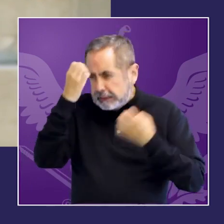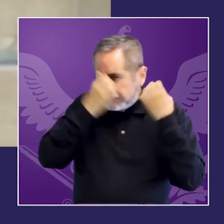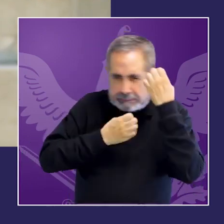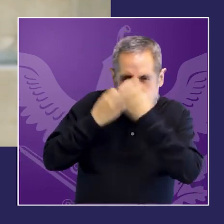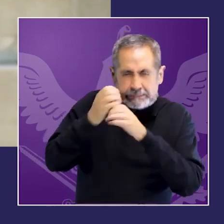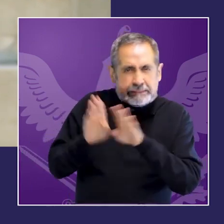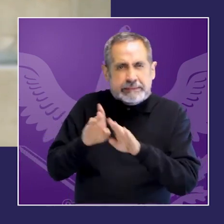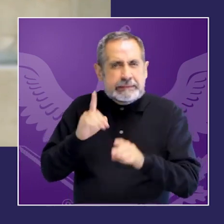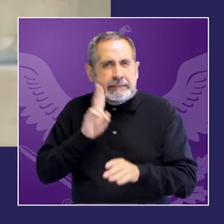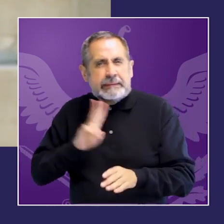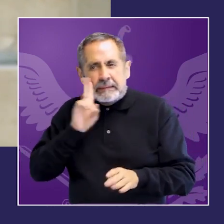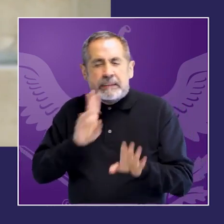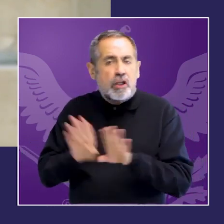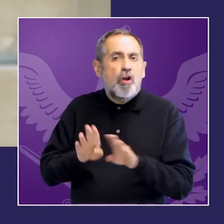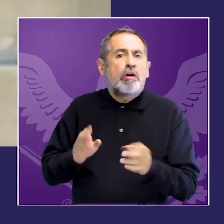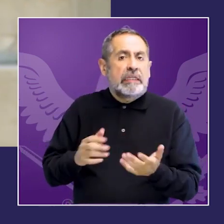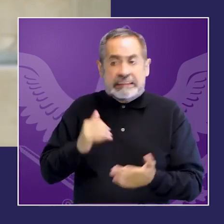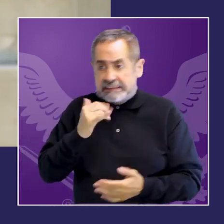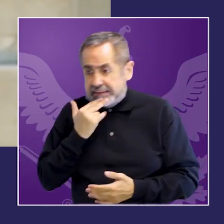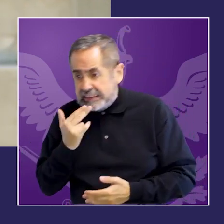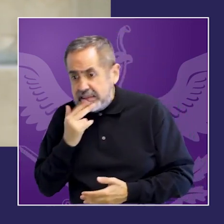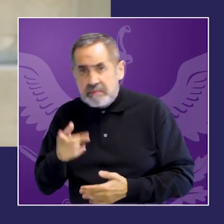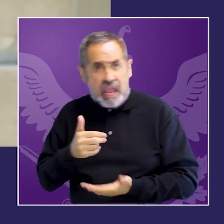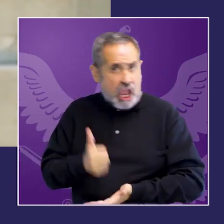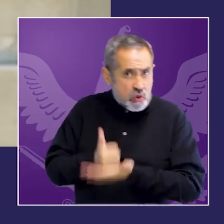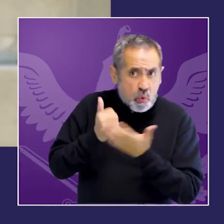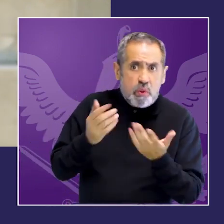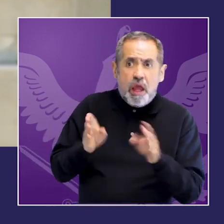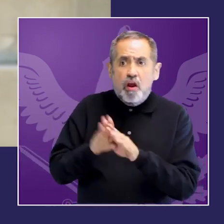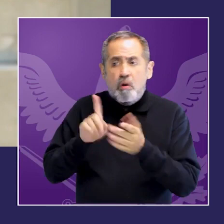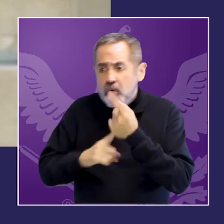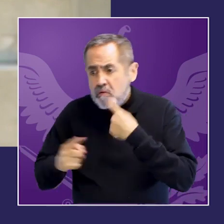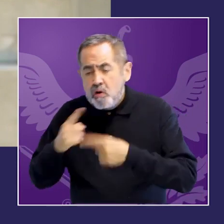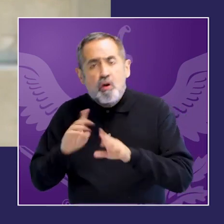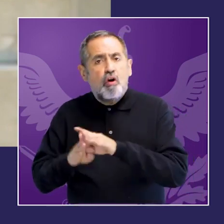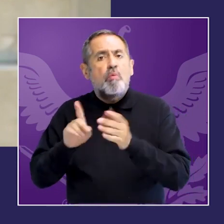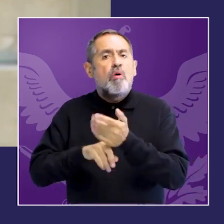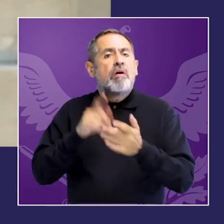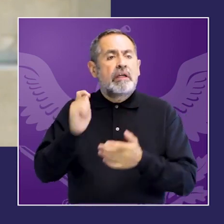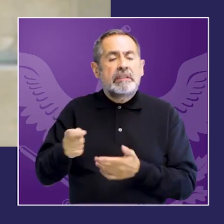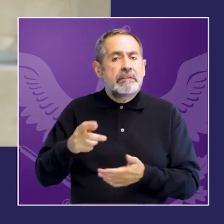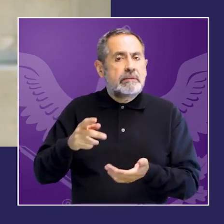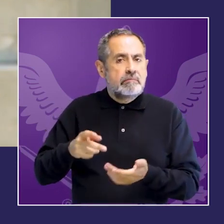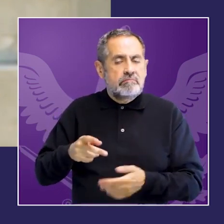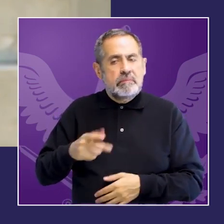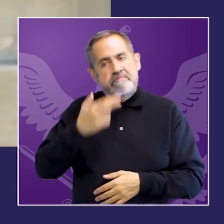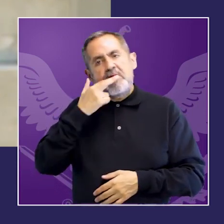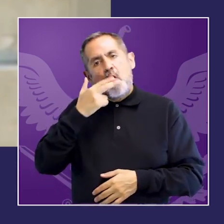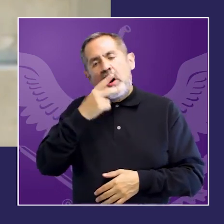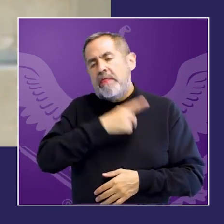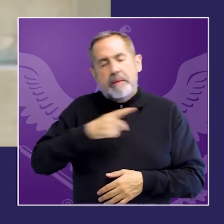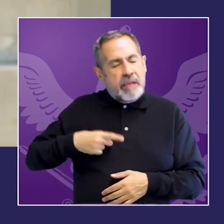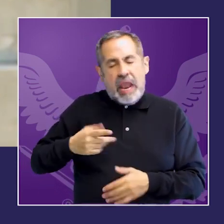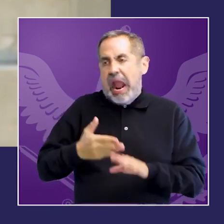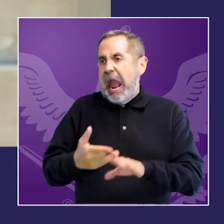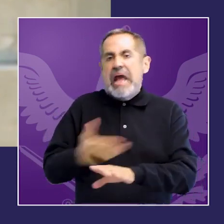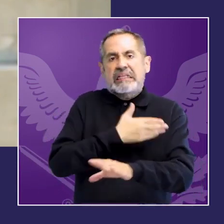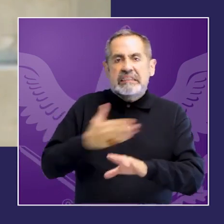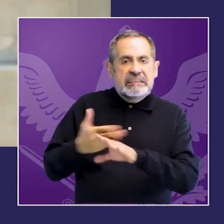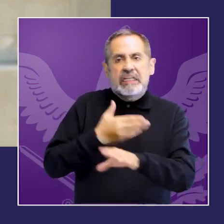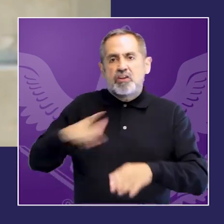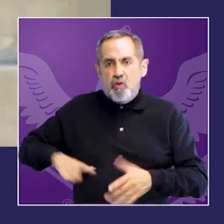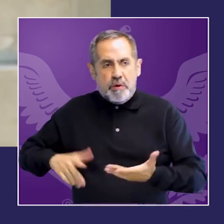cuánto sirve cuánto contribuye y en todo caso cómo vale la pena mejorar esas intervenciones para